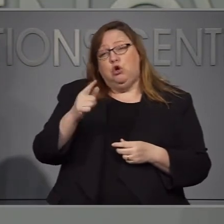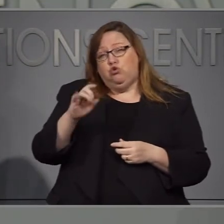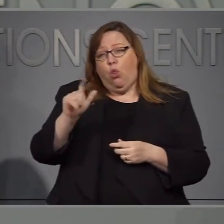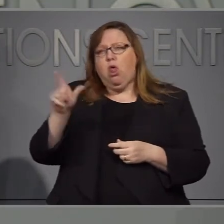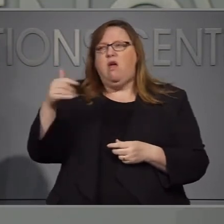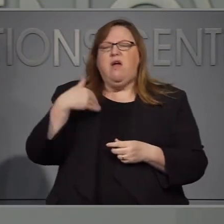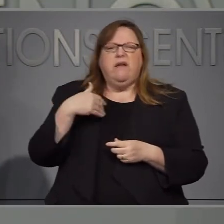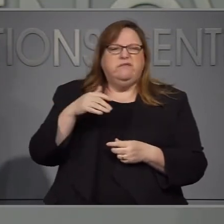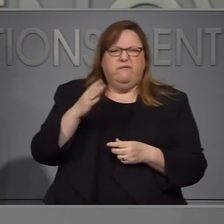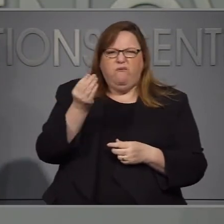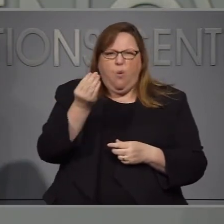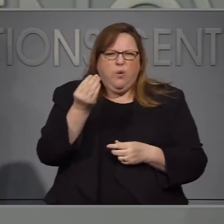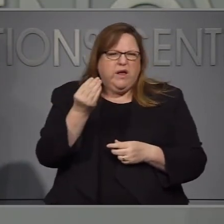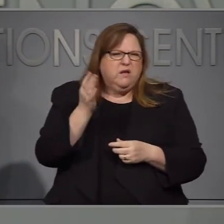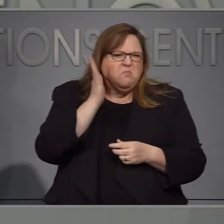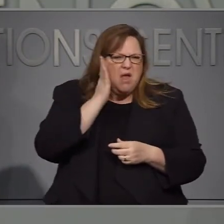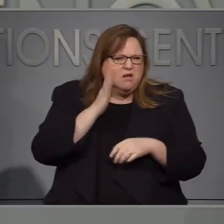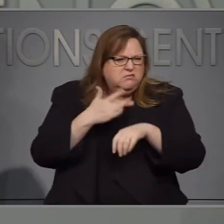Veinte.